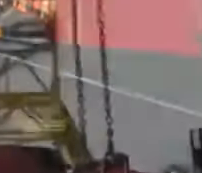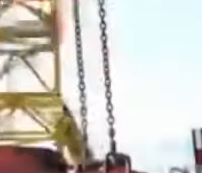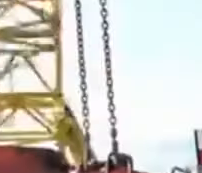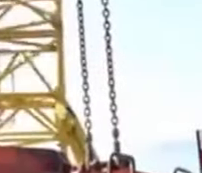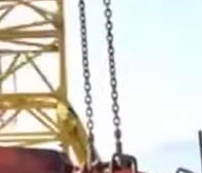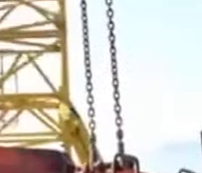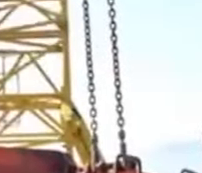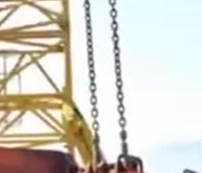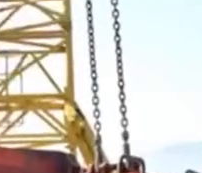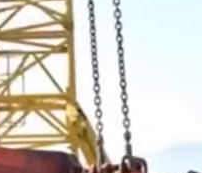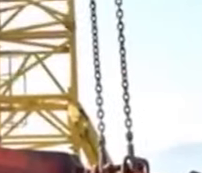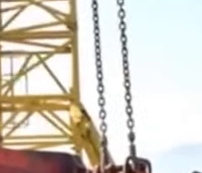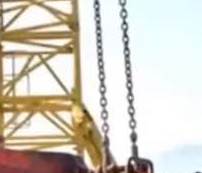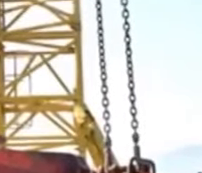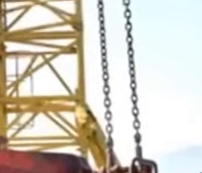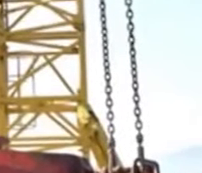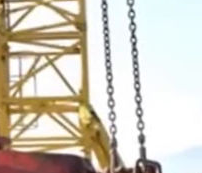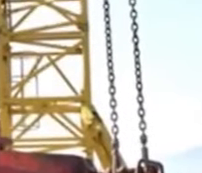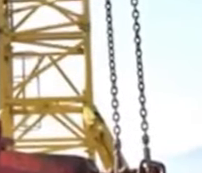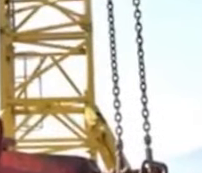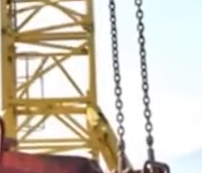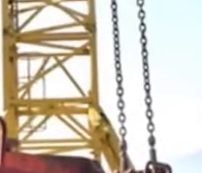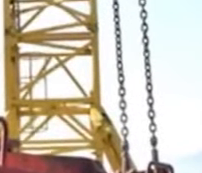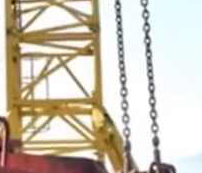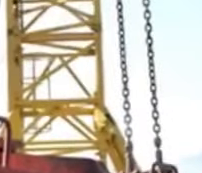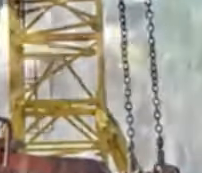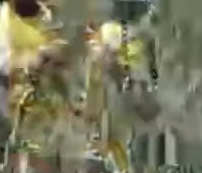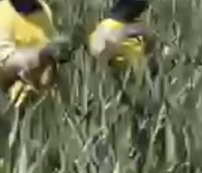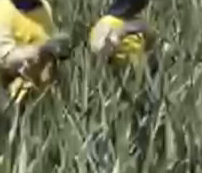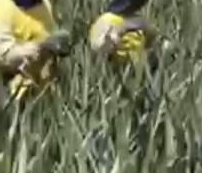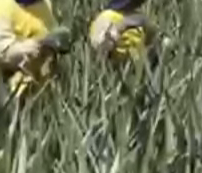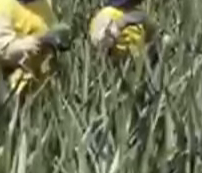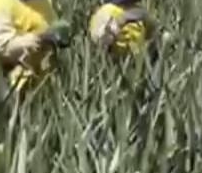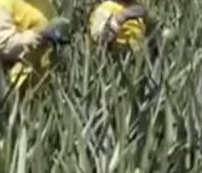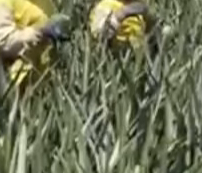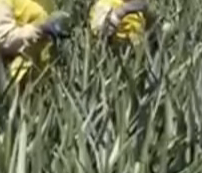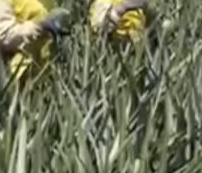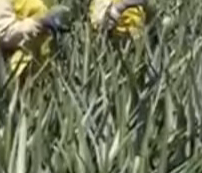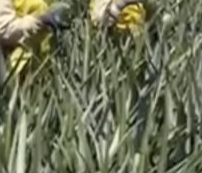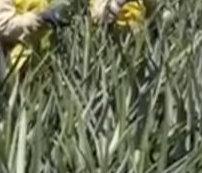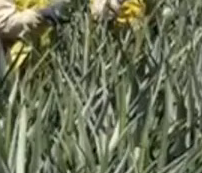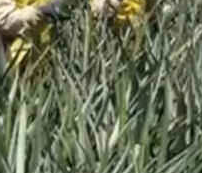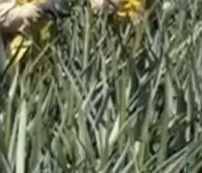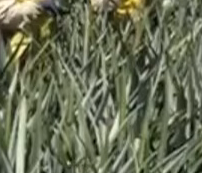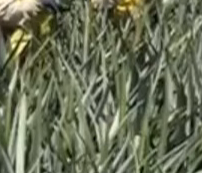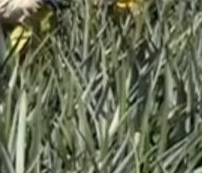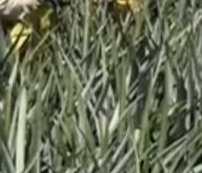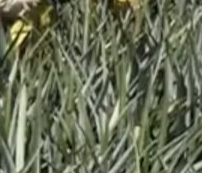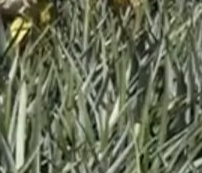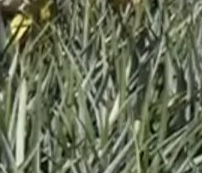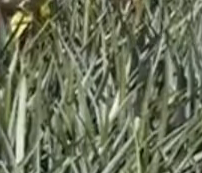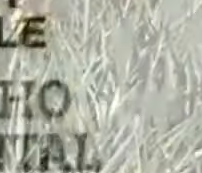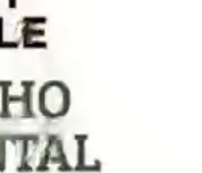trabajo además puede existir una mejora de la imagen de la empresa o institución lo que le puede ayudar a atraer talento y nuevos